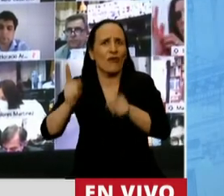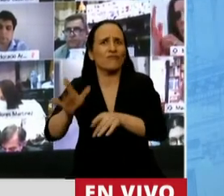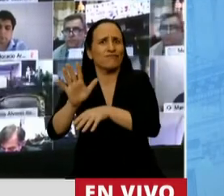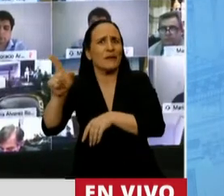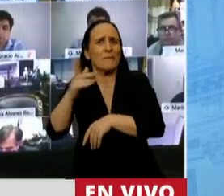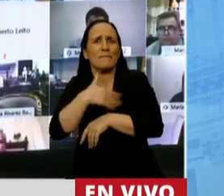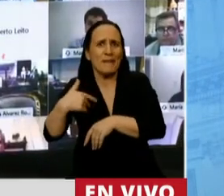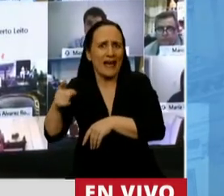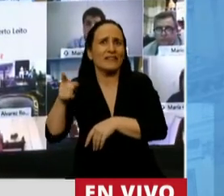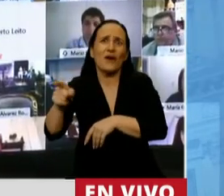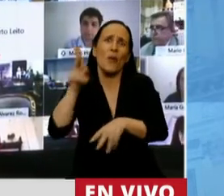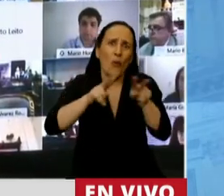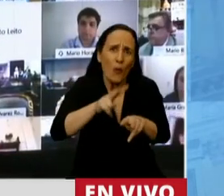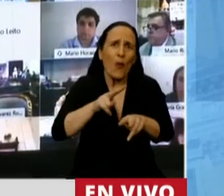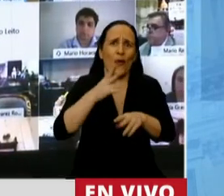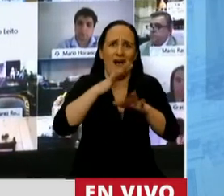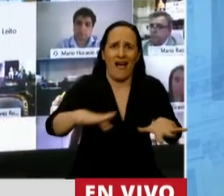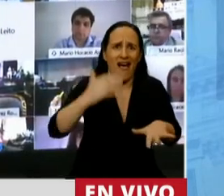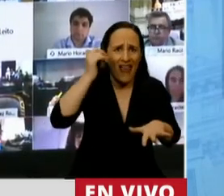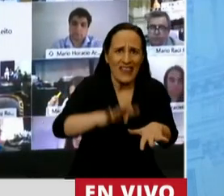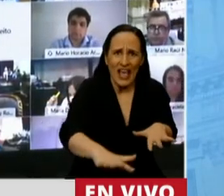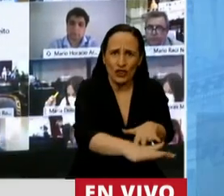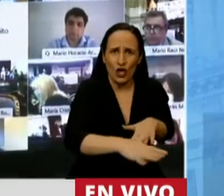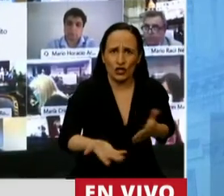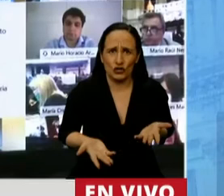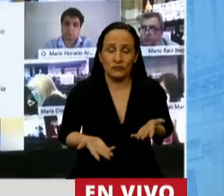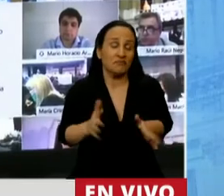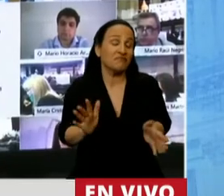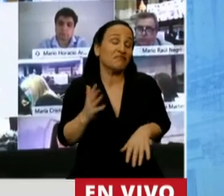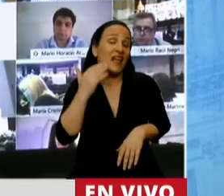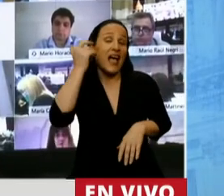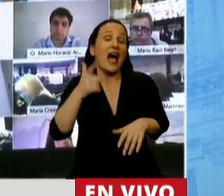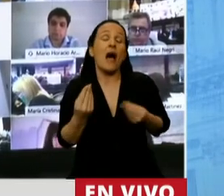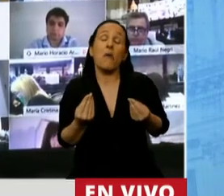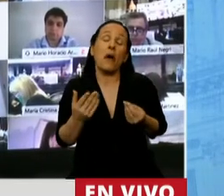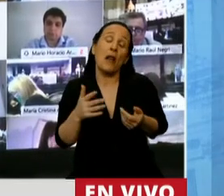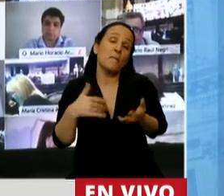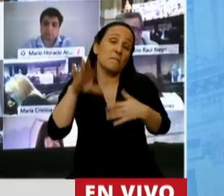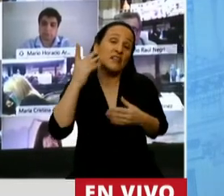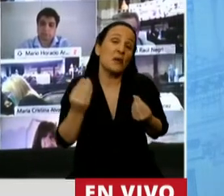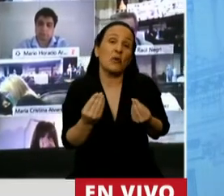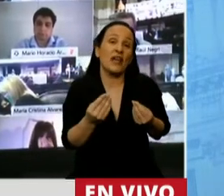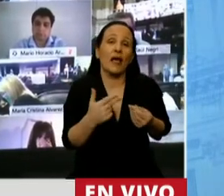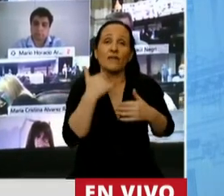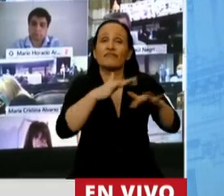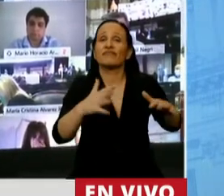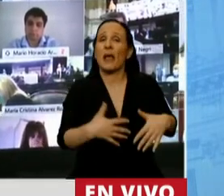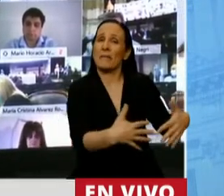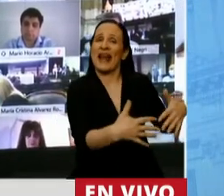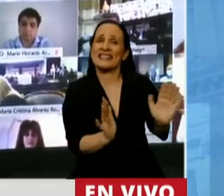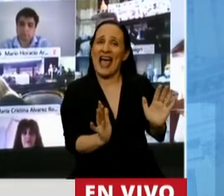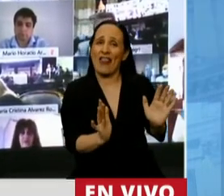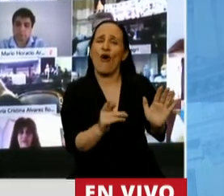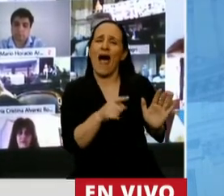buscar a sus nietos. En general, cuando uno es abuelo es porque los hijos caen embarazados, digamos, no porque